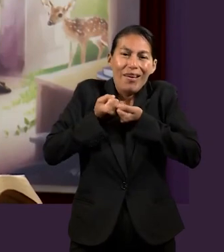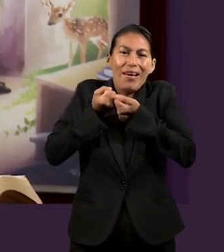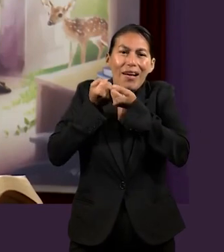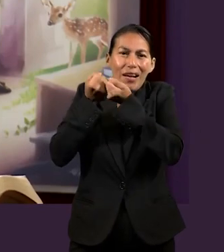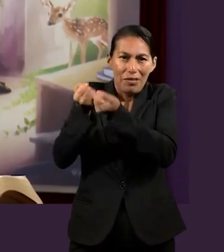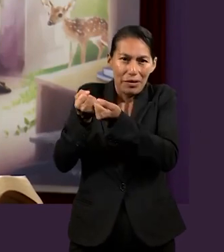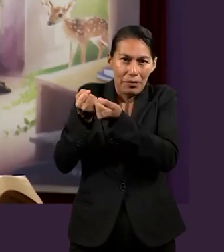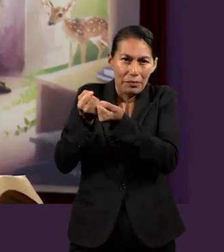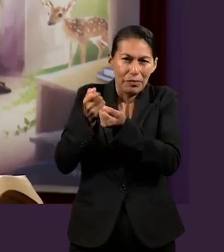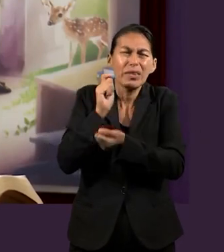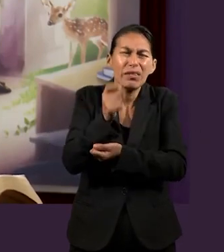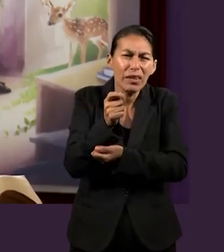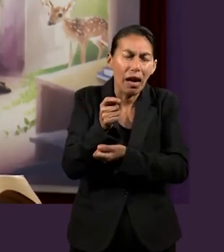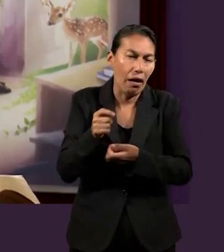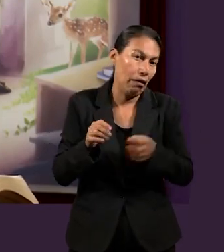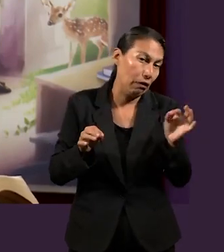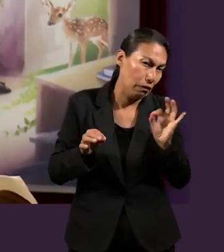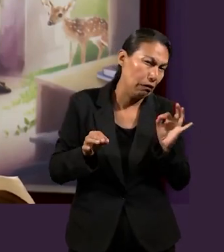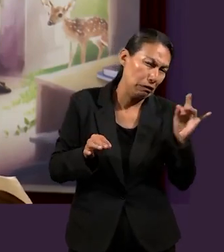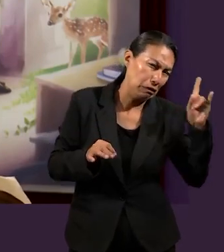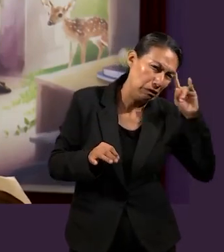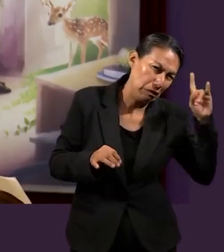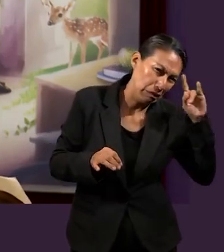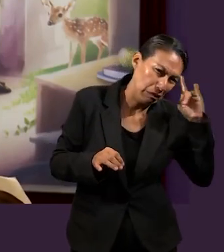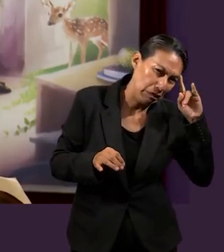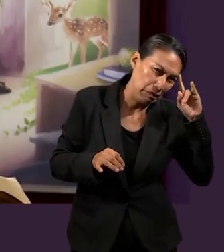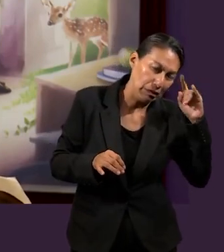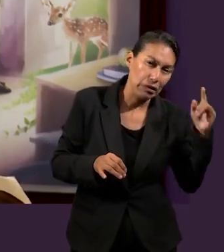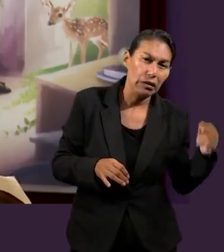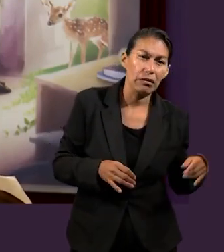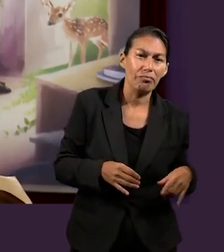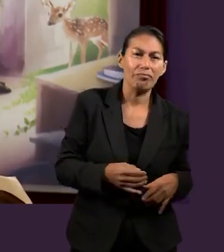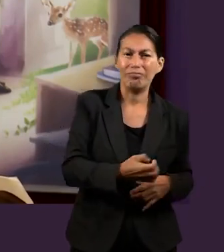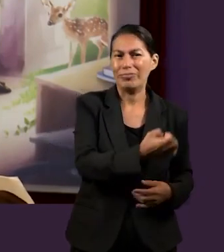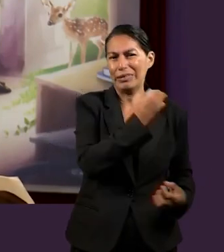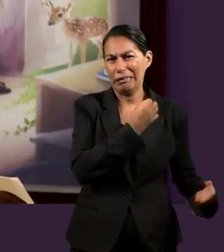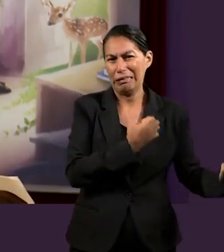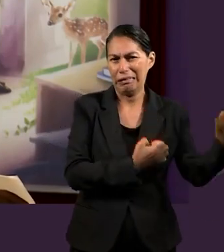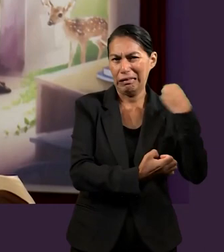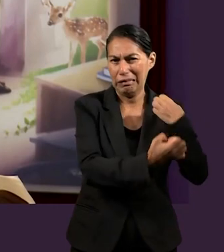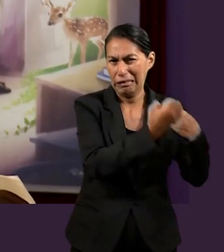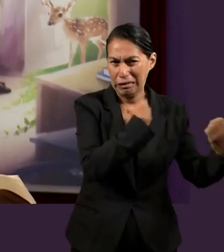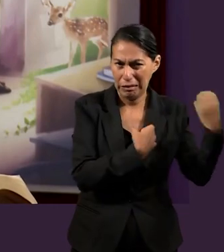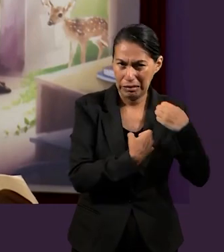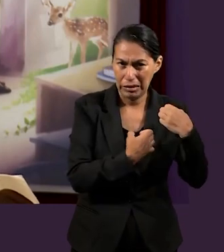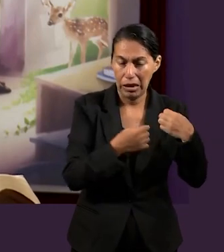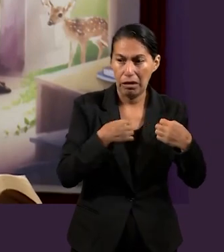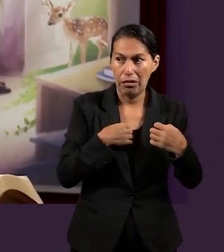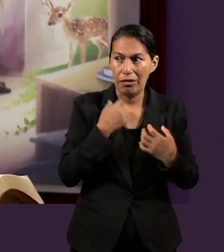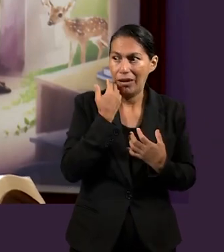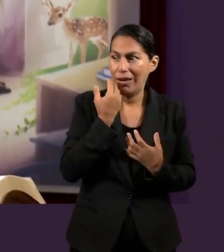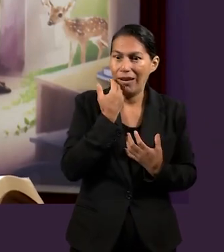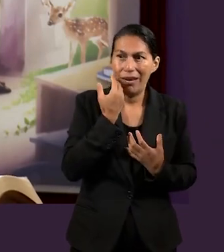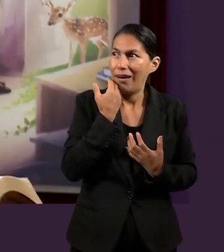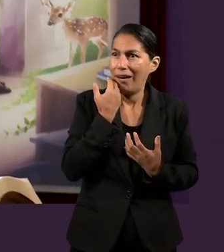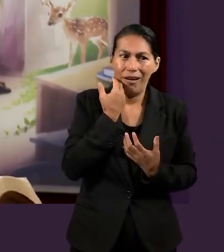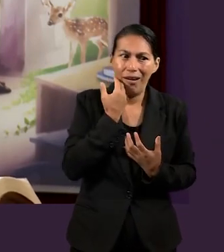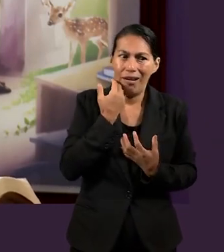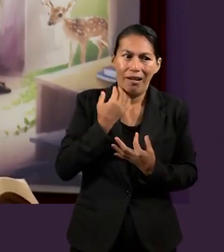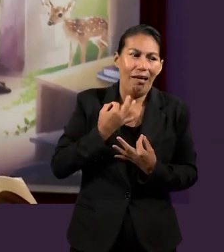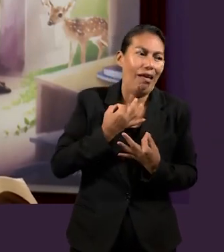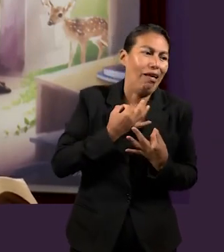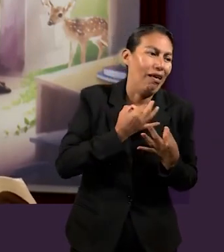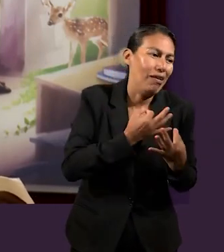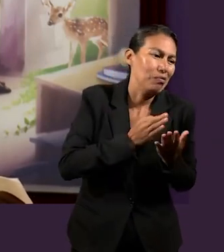engañaba y también nuestros propios deseos nos hacían caer hacia el mal. Pero vemos que por la gracia de